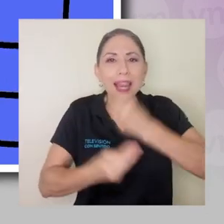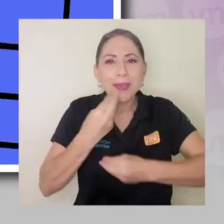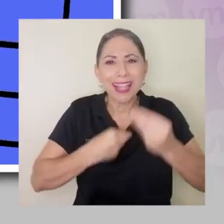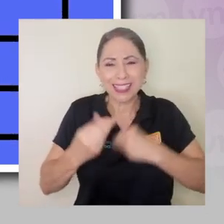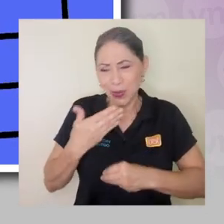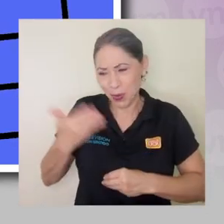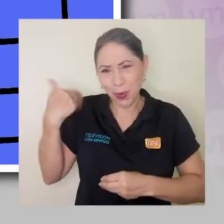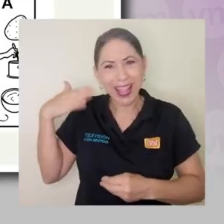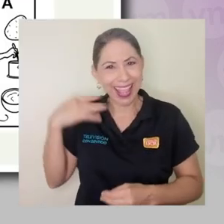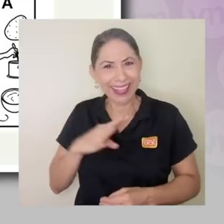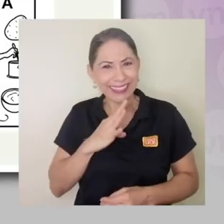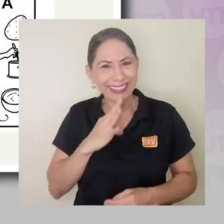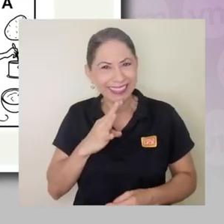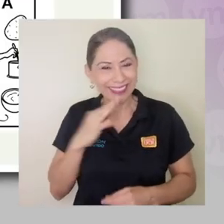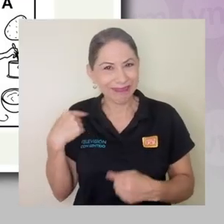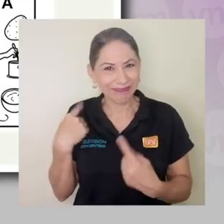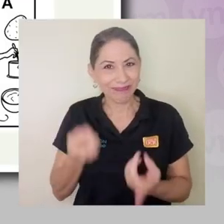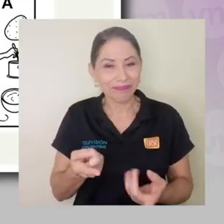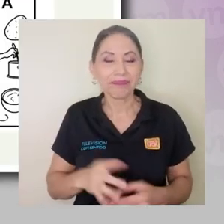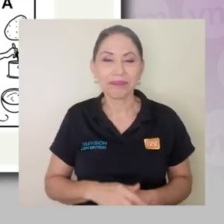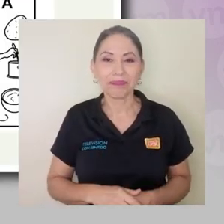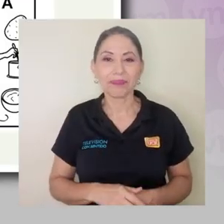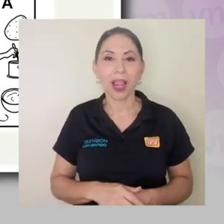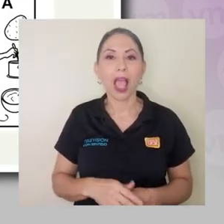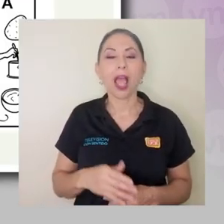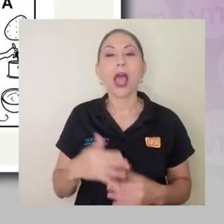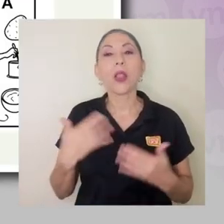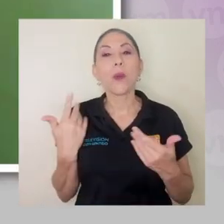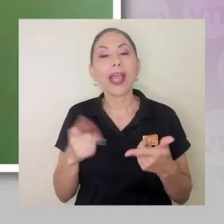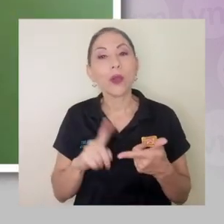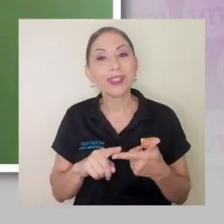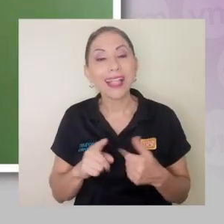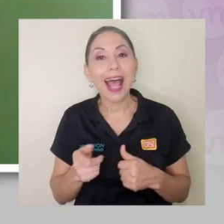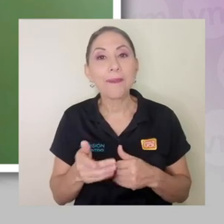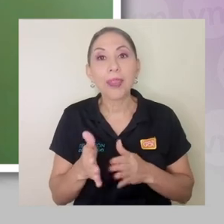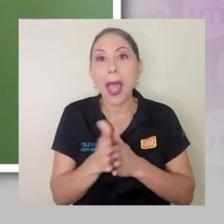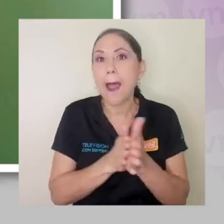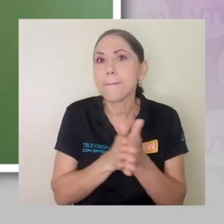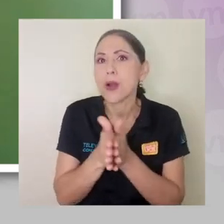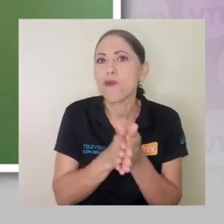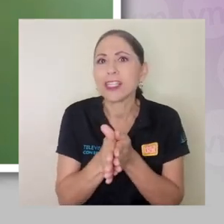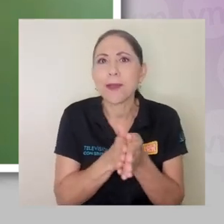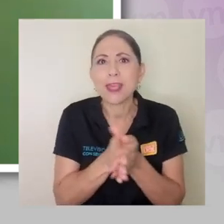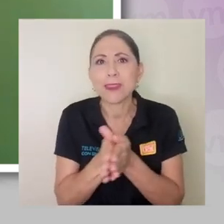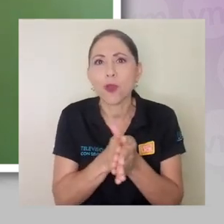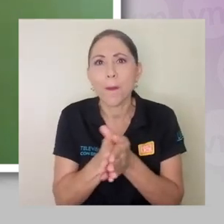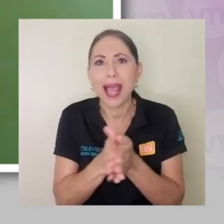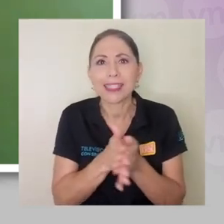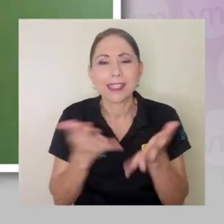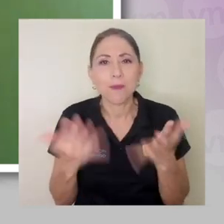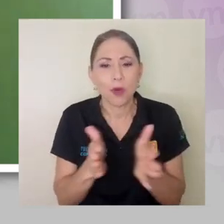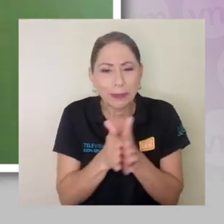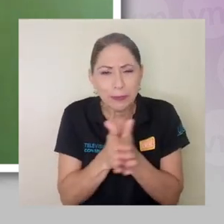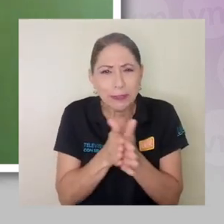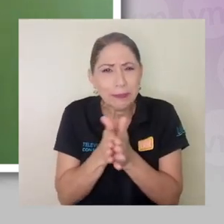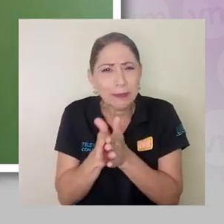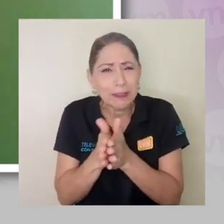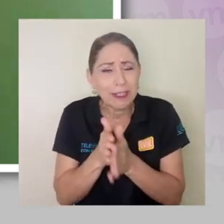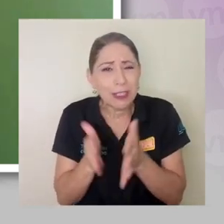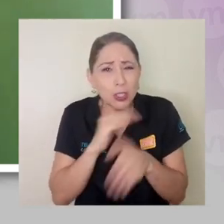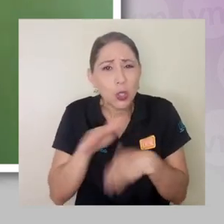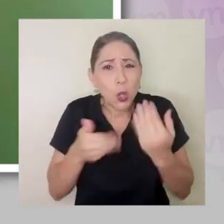y considerando todo esto que hemos venido conversando a lo largo de este ratito, luego está el aprovechamiento máximo que ya también lo